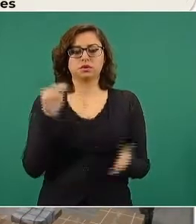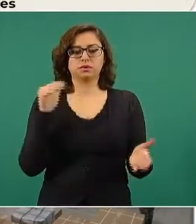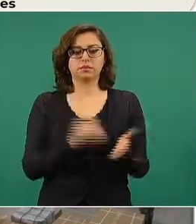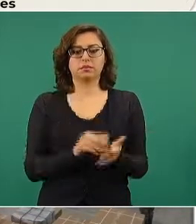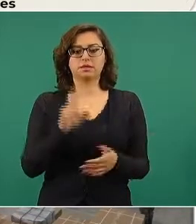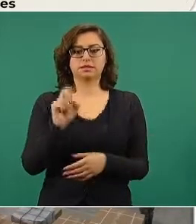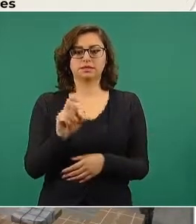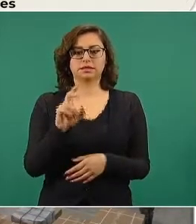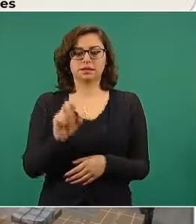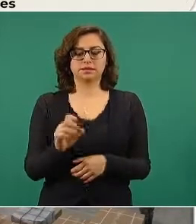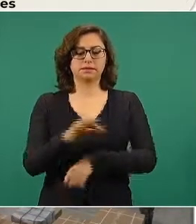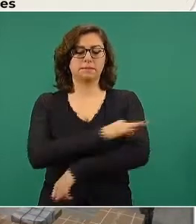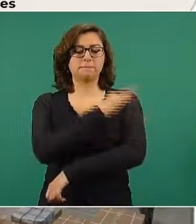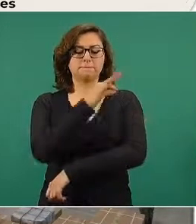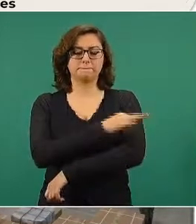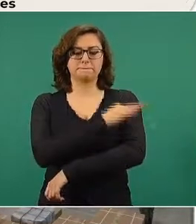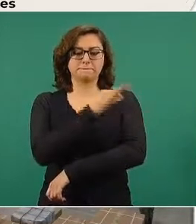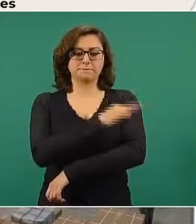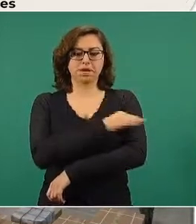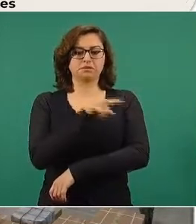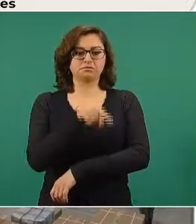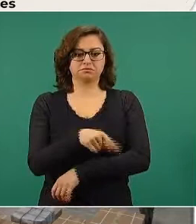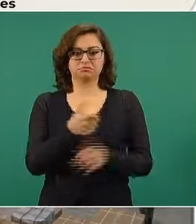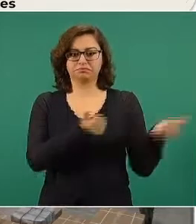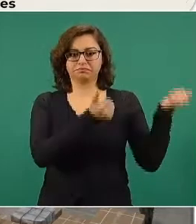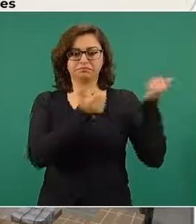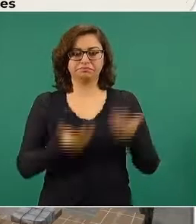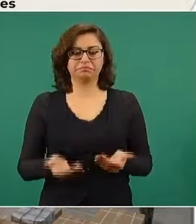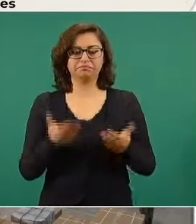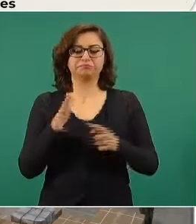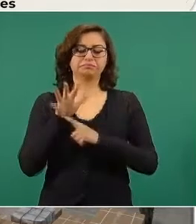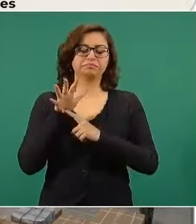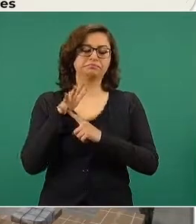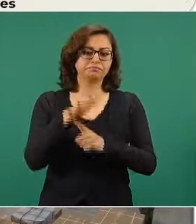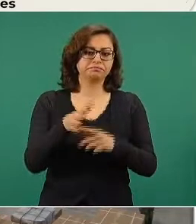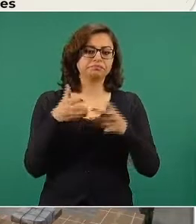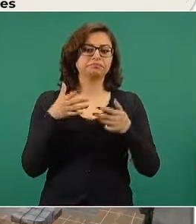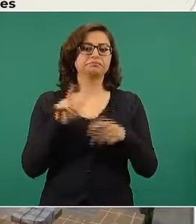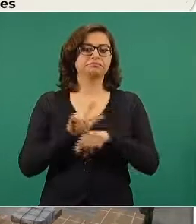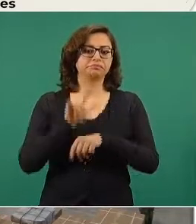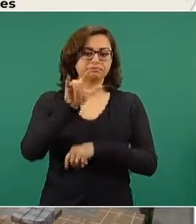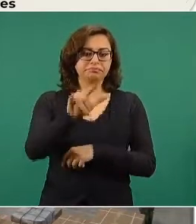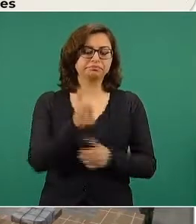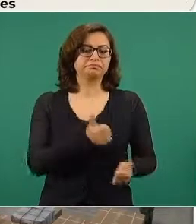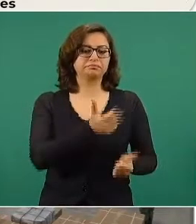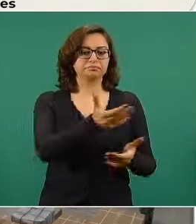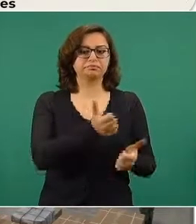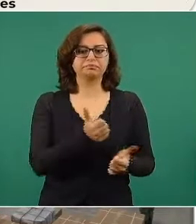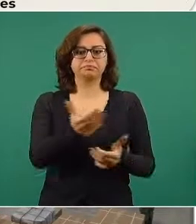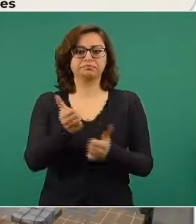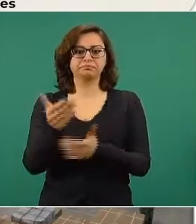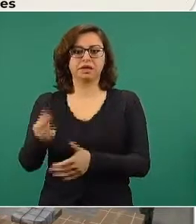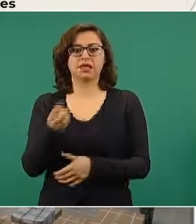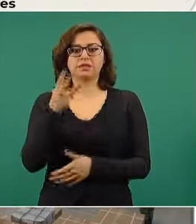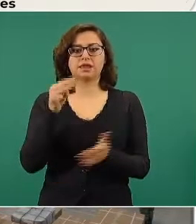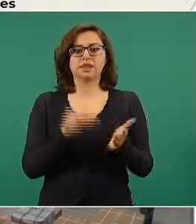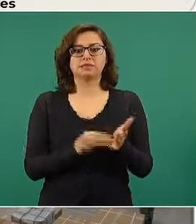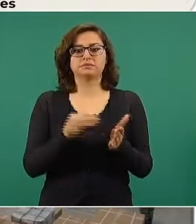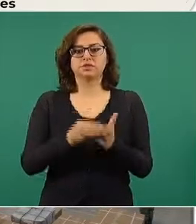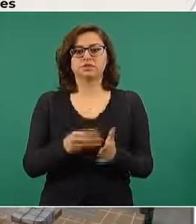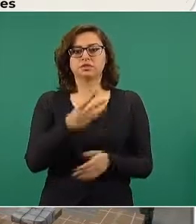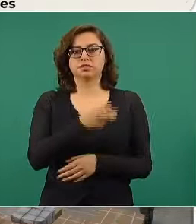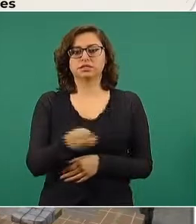vacunas, mismas que fueron trasladadas y transportadas vía aérea, 3 millones 352 mil 520,